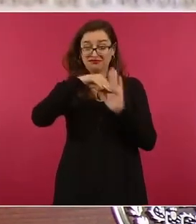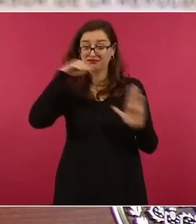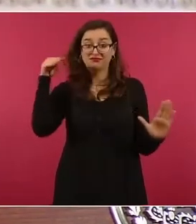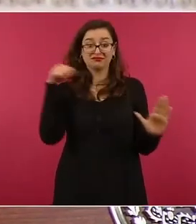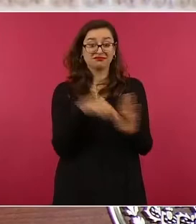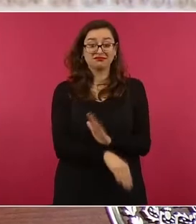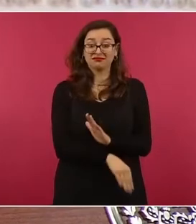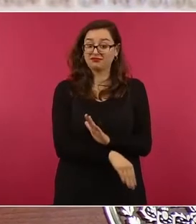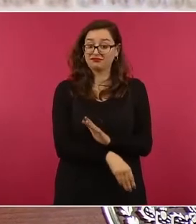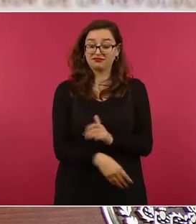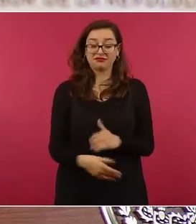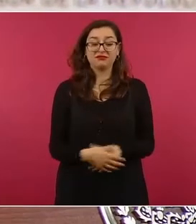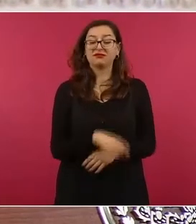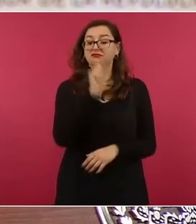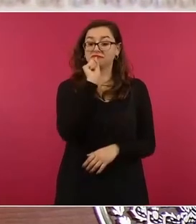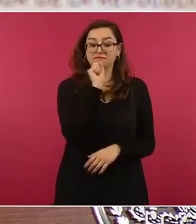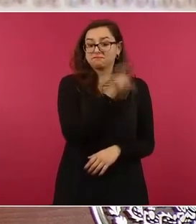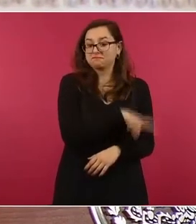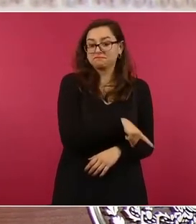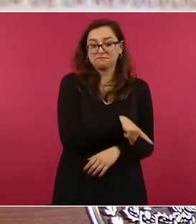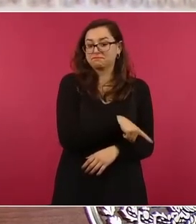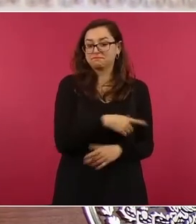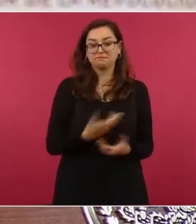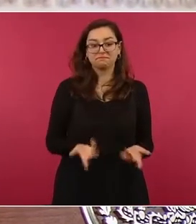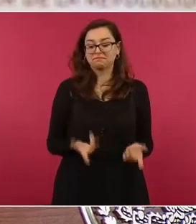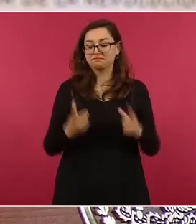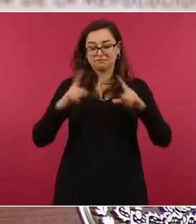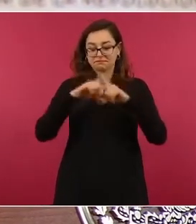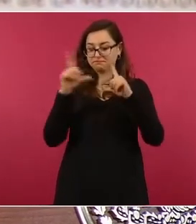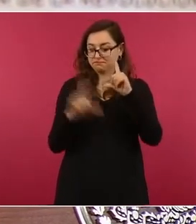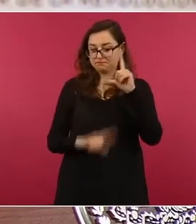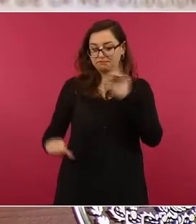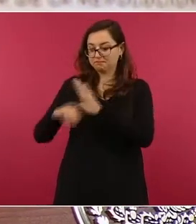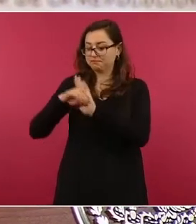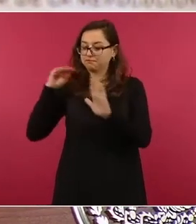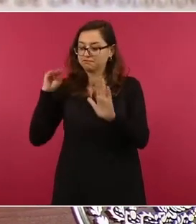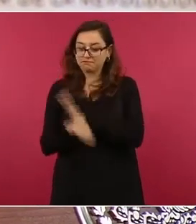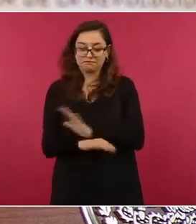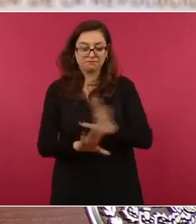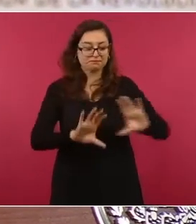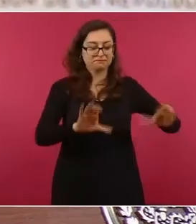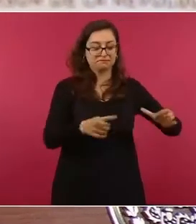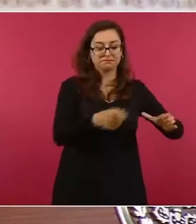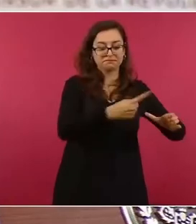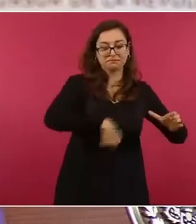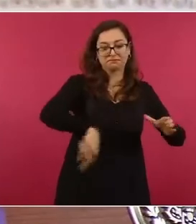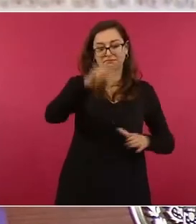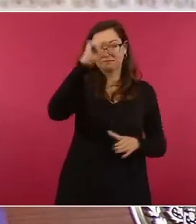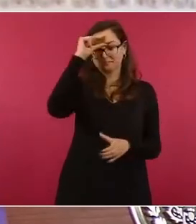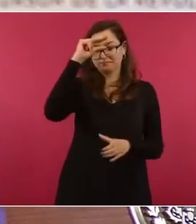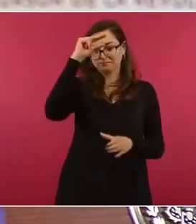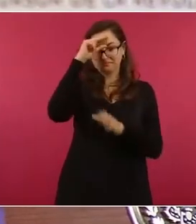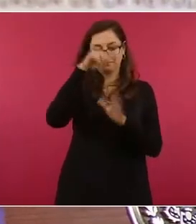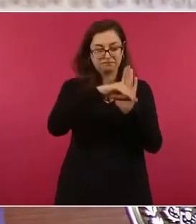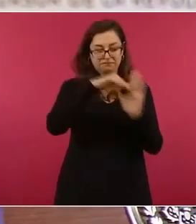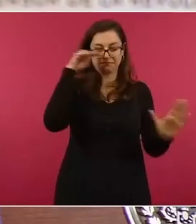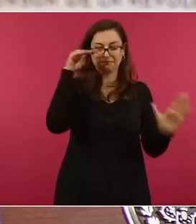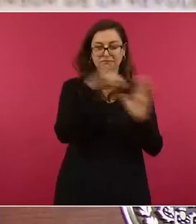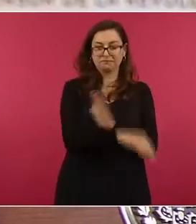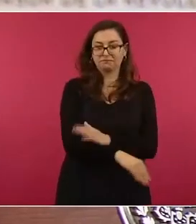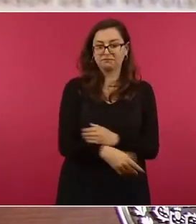de esa decadencia. Porque estamos hablando de corrupción, pero esto es